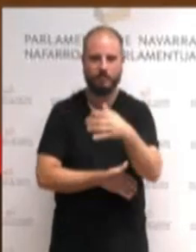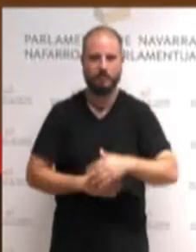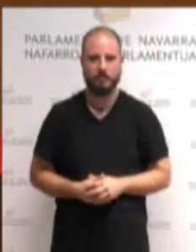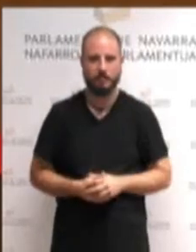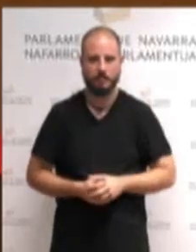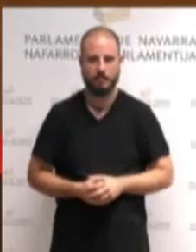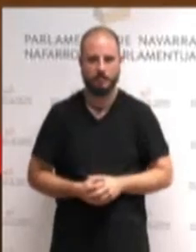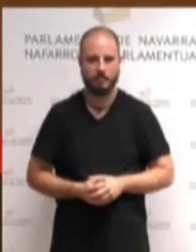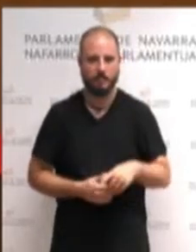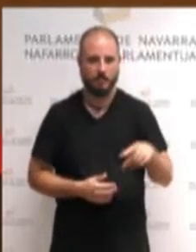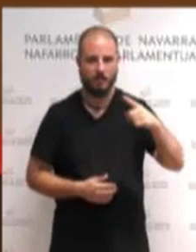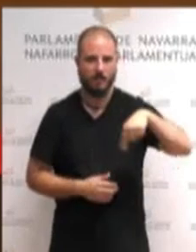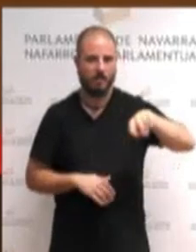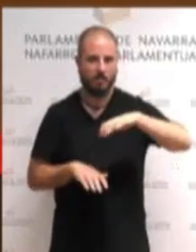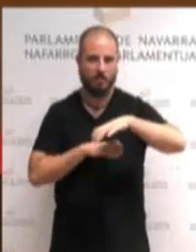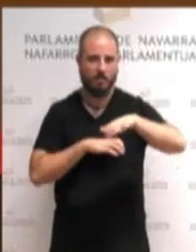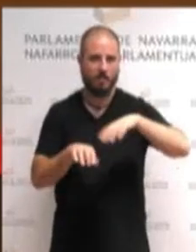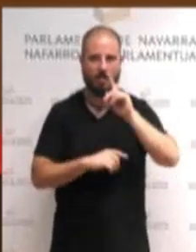irekidezakela.